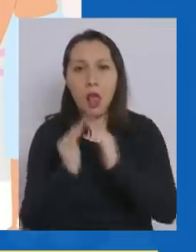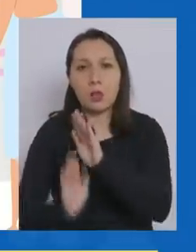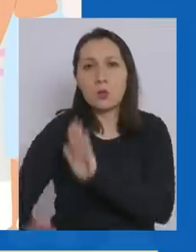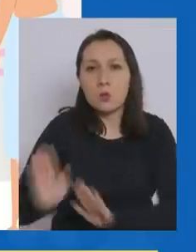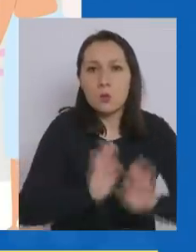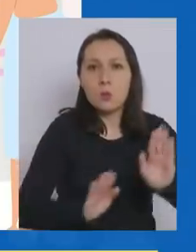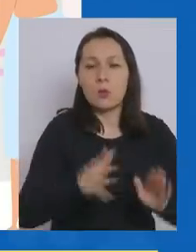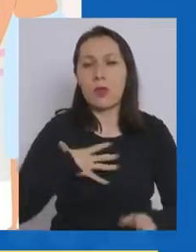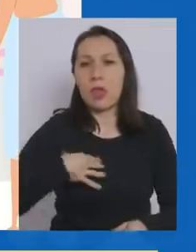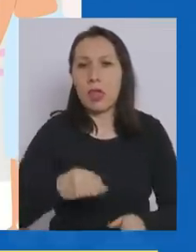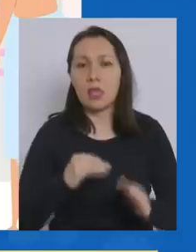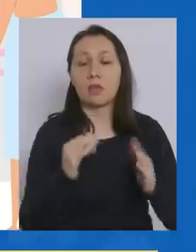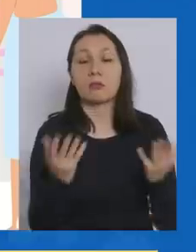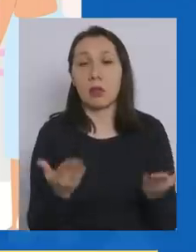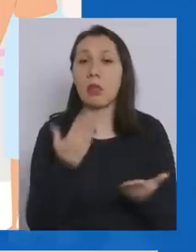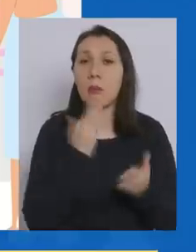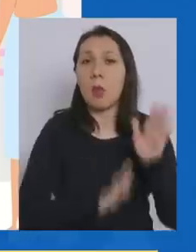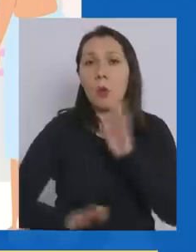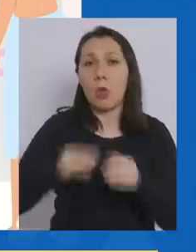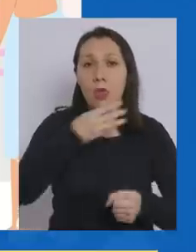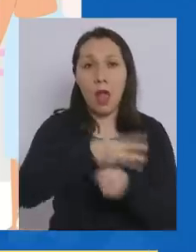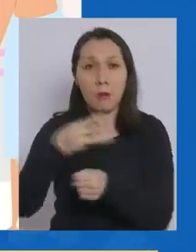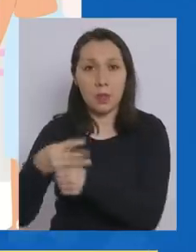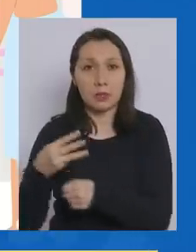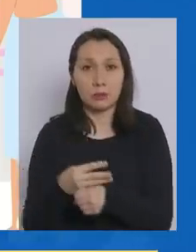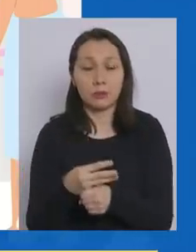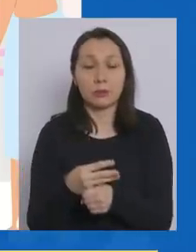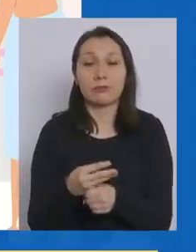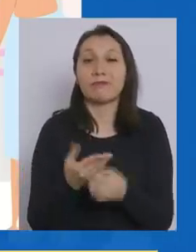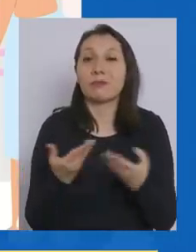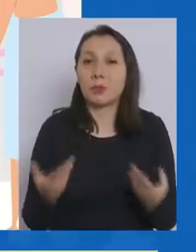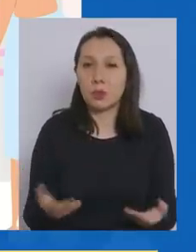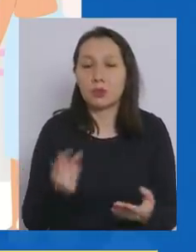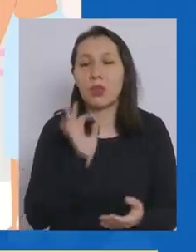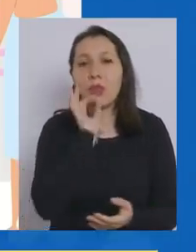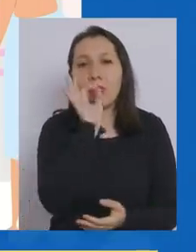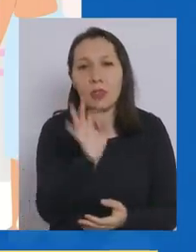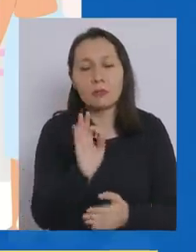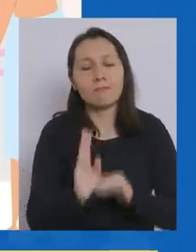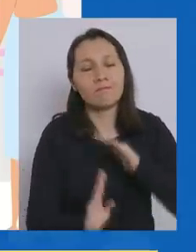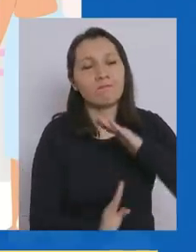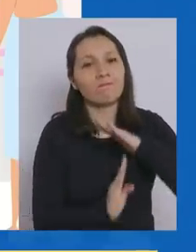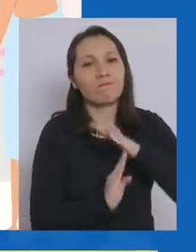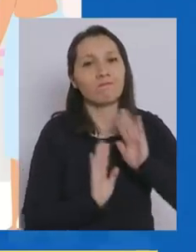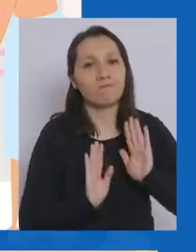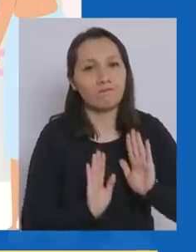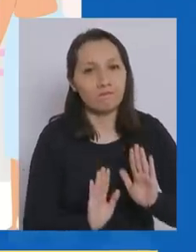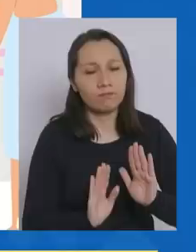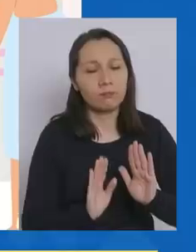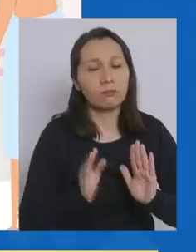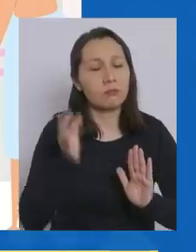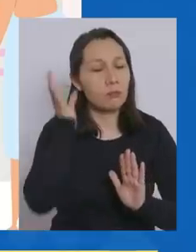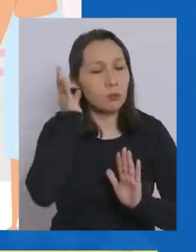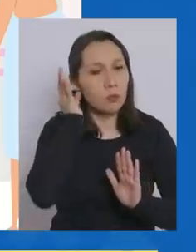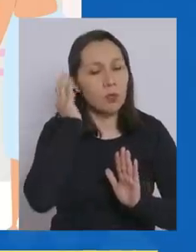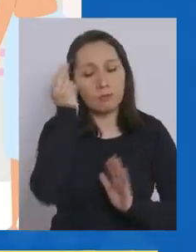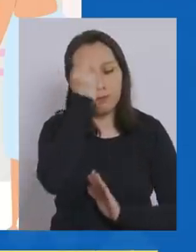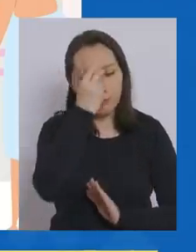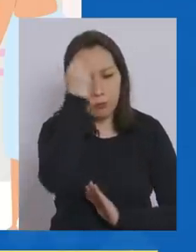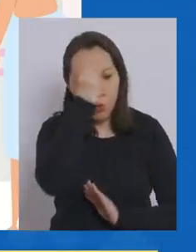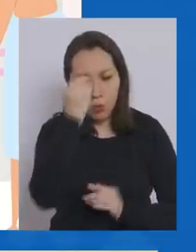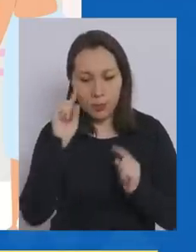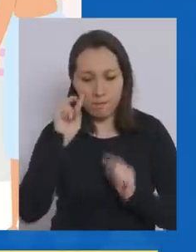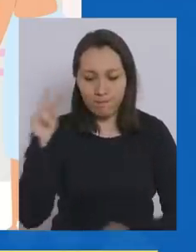cuidar a sus hijos, también a cuidar a los adultos mayores. Y por eso le decimos que hagan un pareré. Paren hoy día y preocúpense de